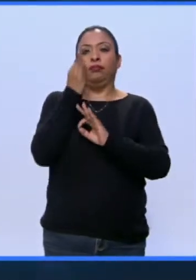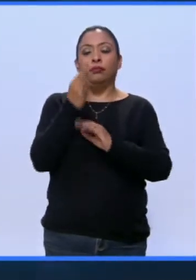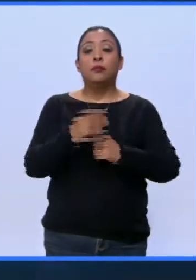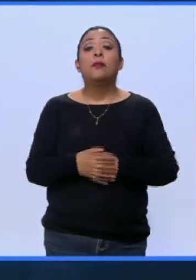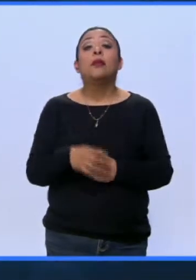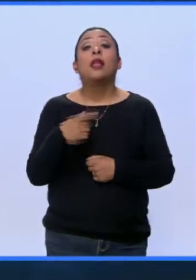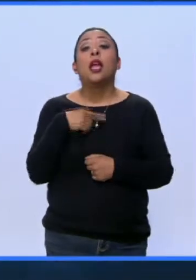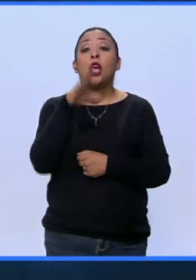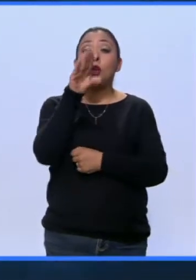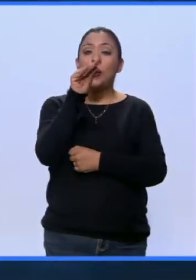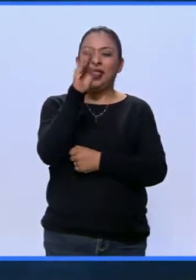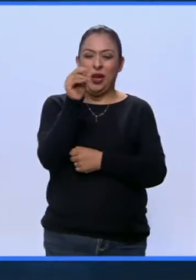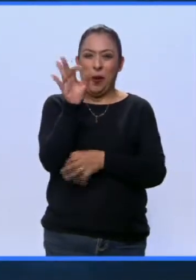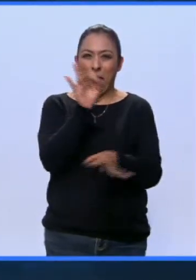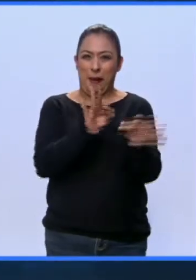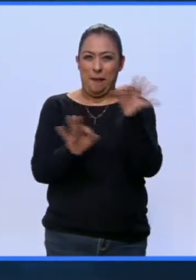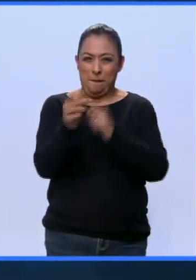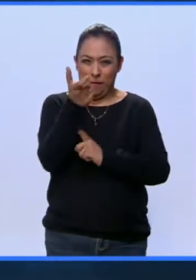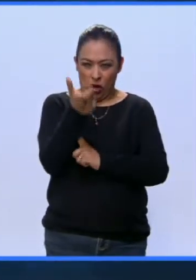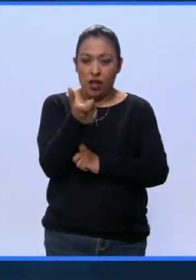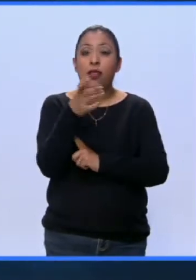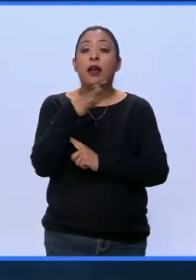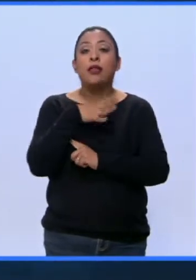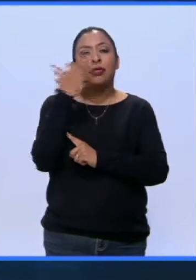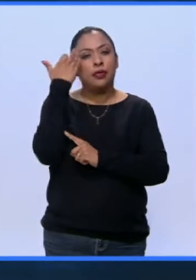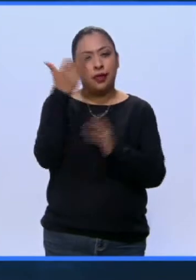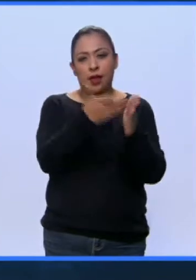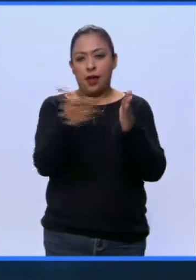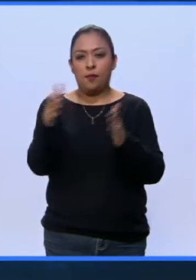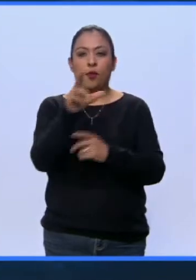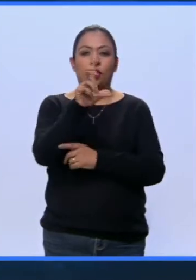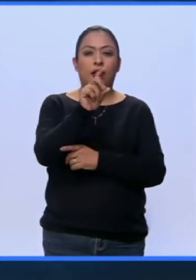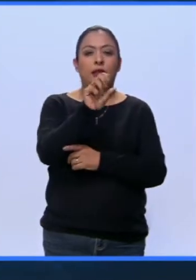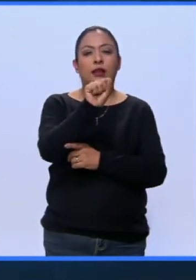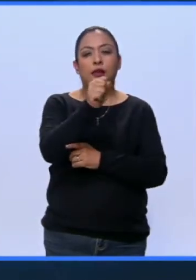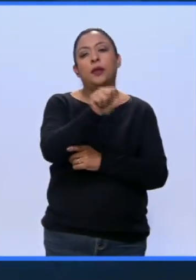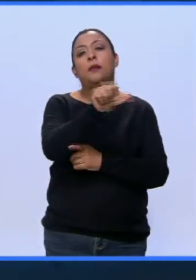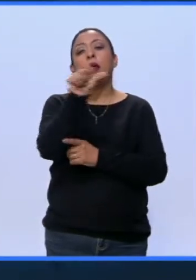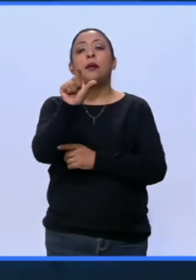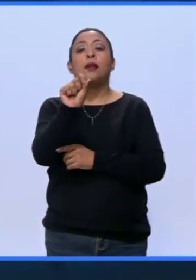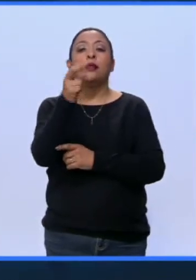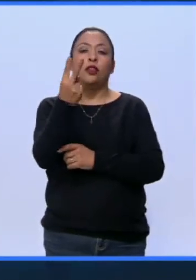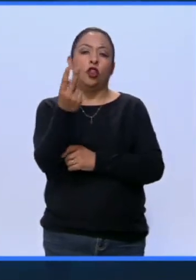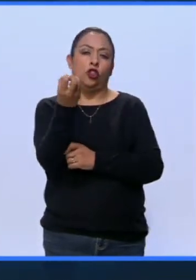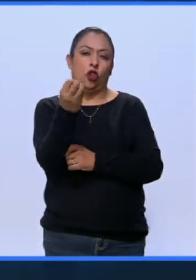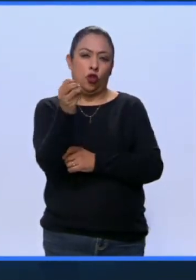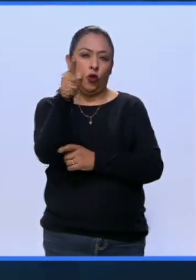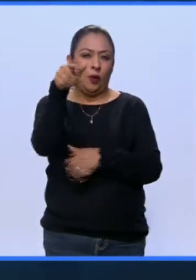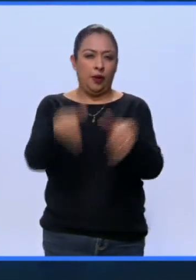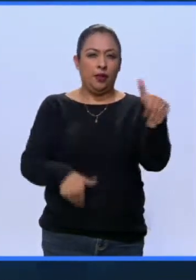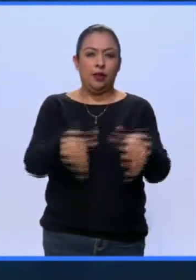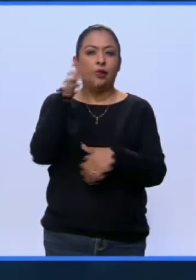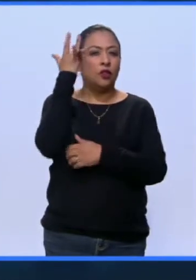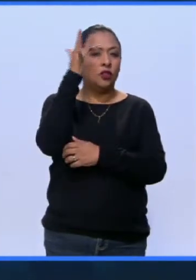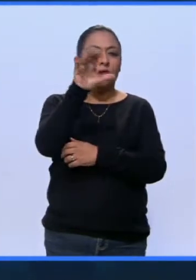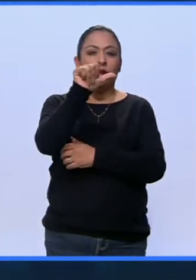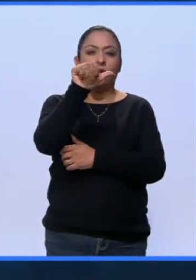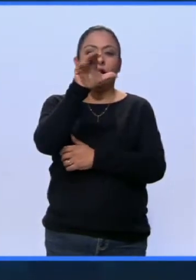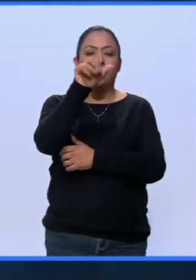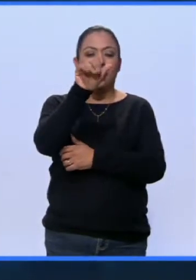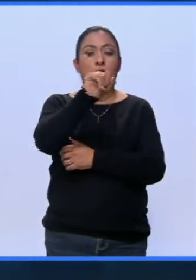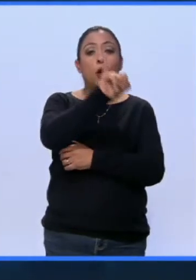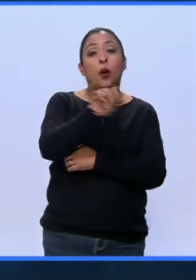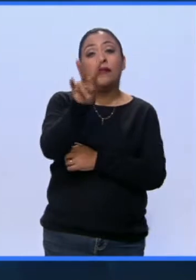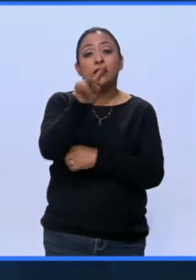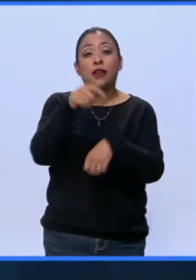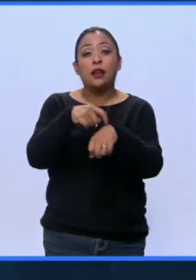Las 99 monedas ofrece una temporada del 30 de septiembre al 22 de octubre en el Teatro Santa Catarina, los jueves y viernes a